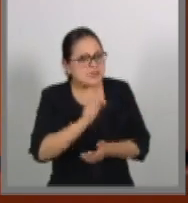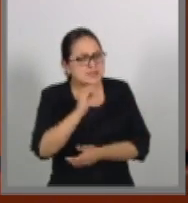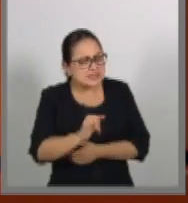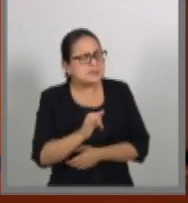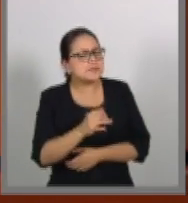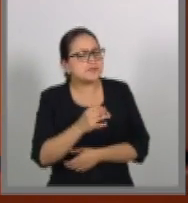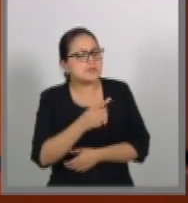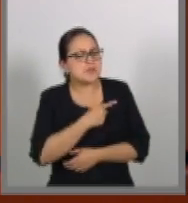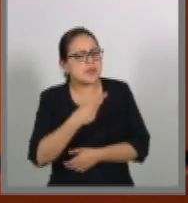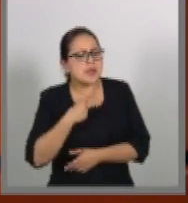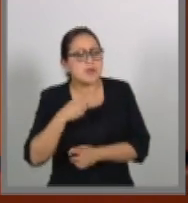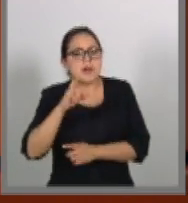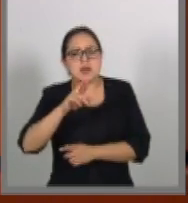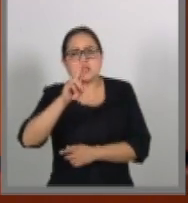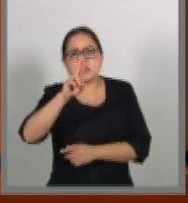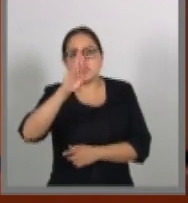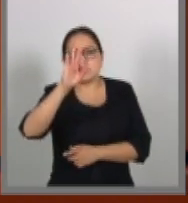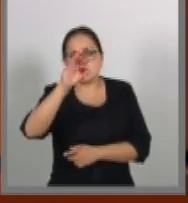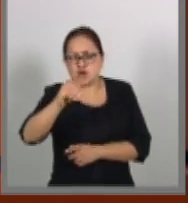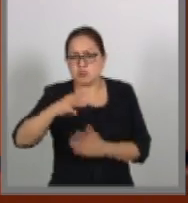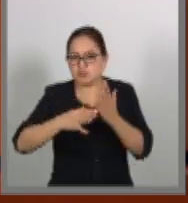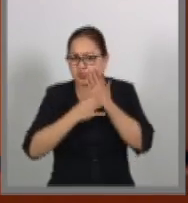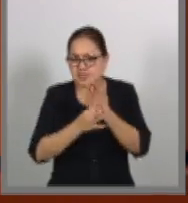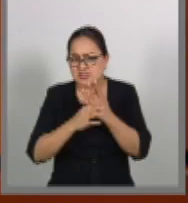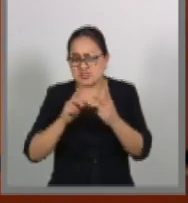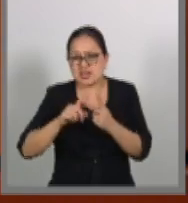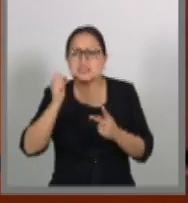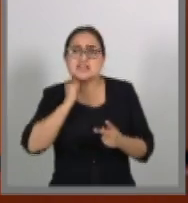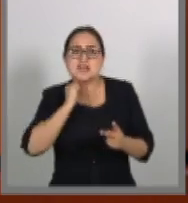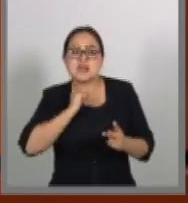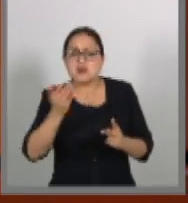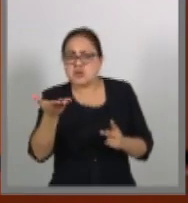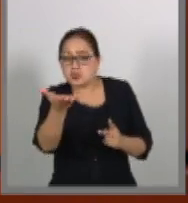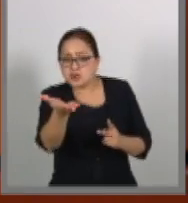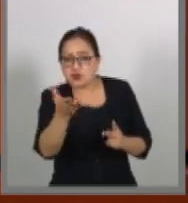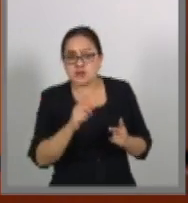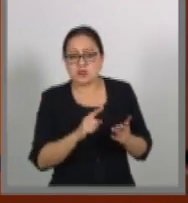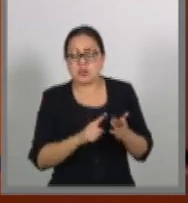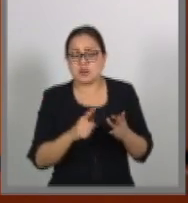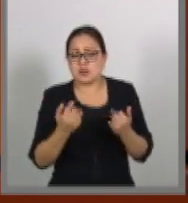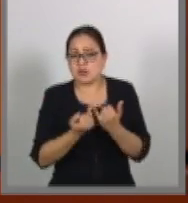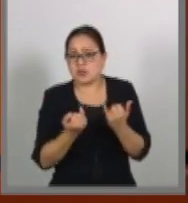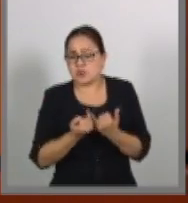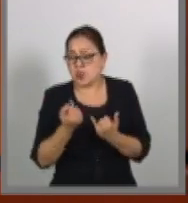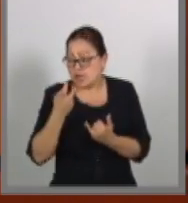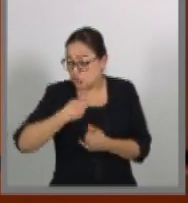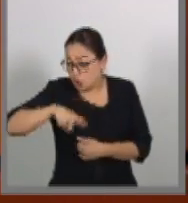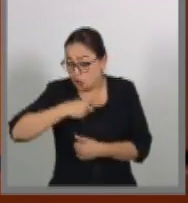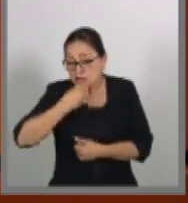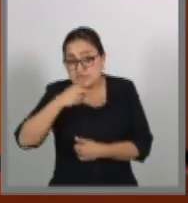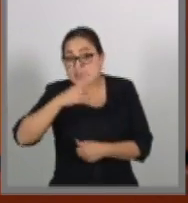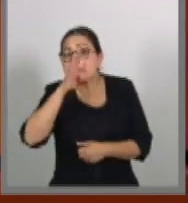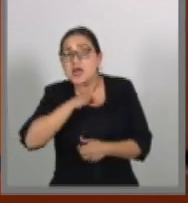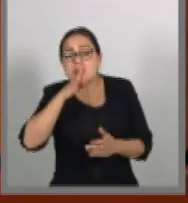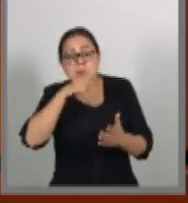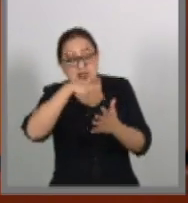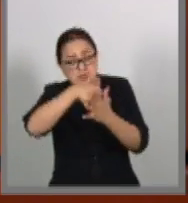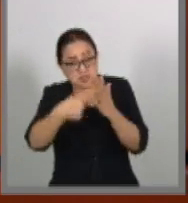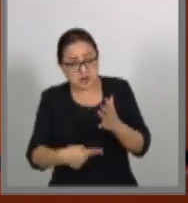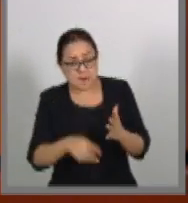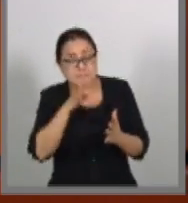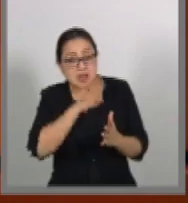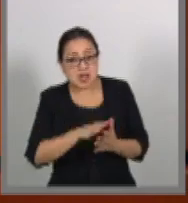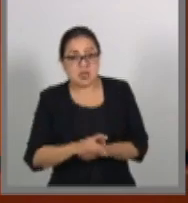hagámosle caso a Rufo, aquí al senador, a quienes hemos dicho que está mal. ¿Por qué